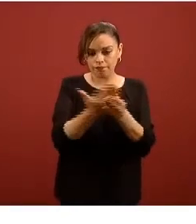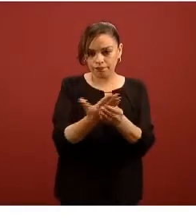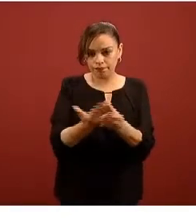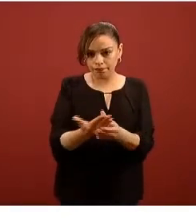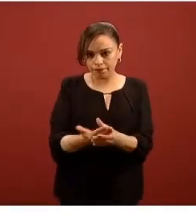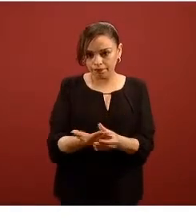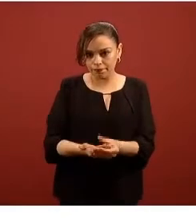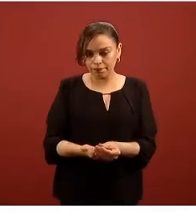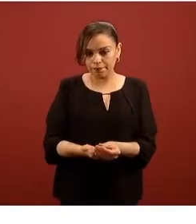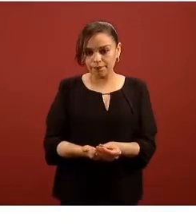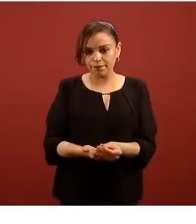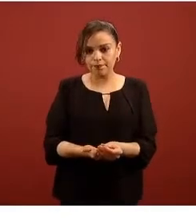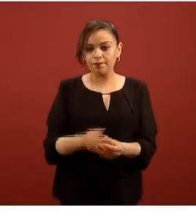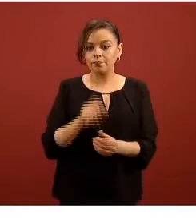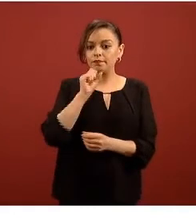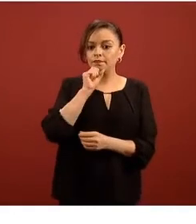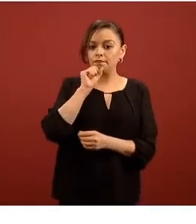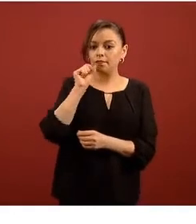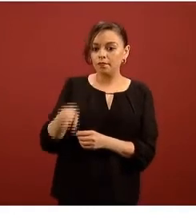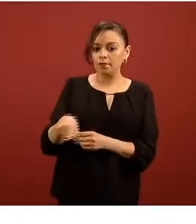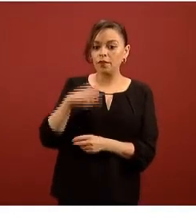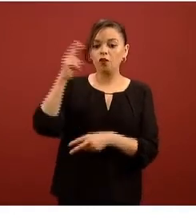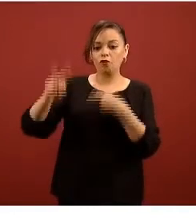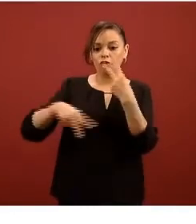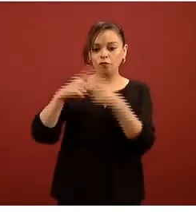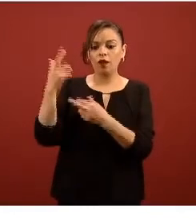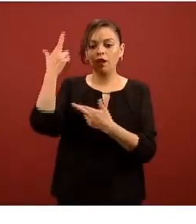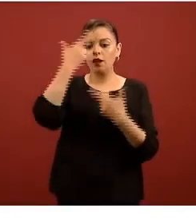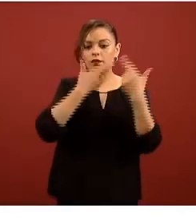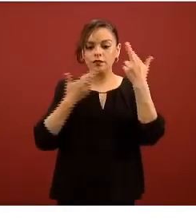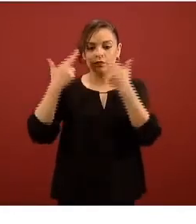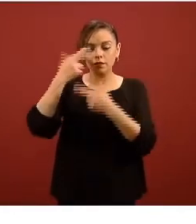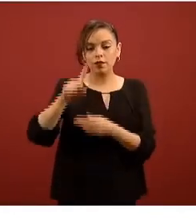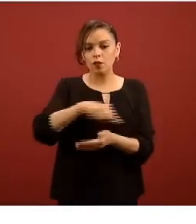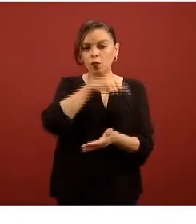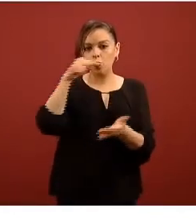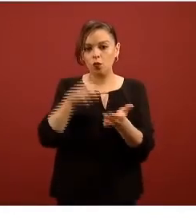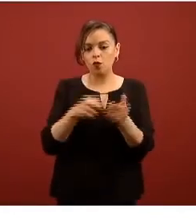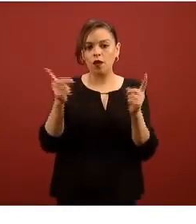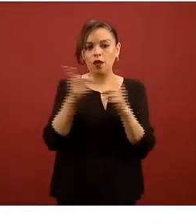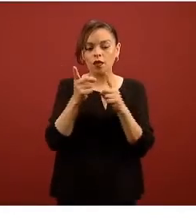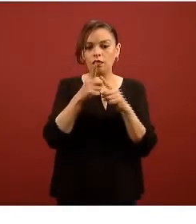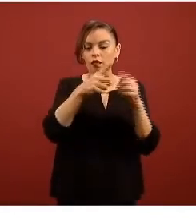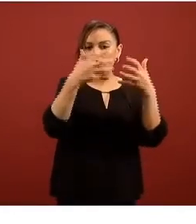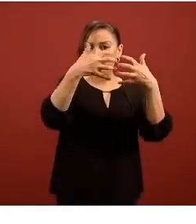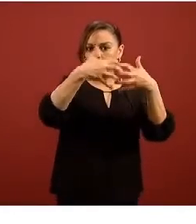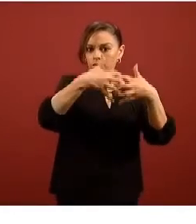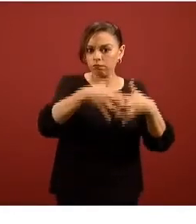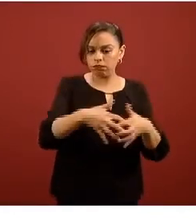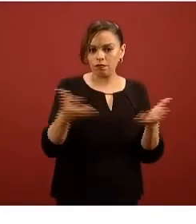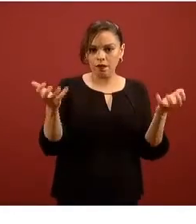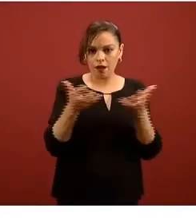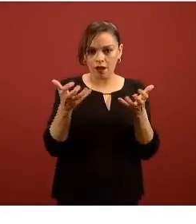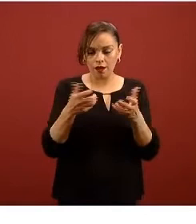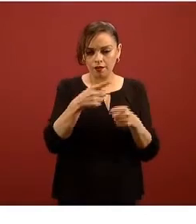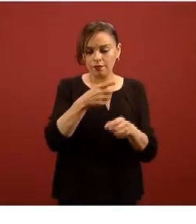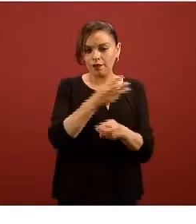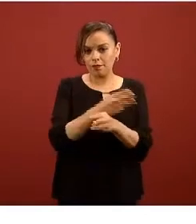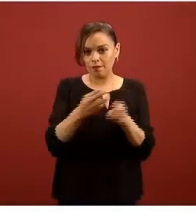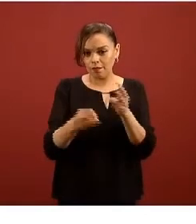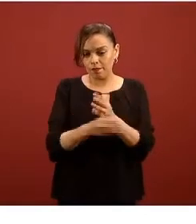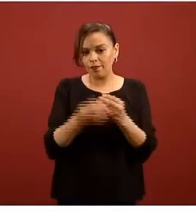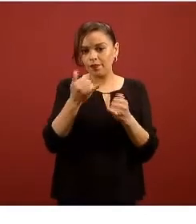COFEPRIS fue a revisar la planta de sodia que sería la misma en donde se ensamblarían los otros equipos